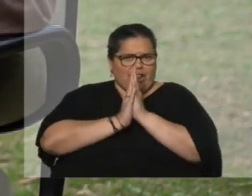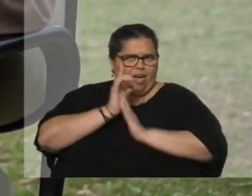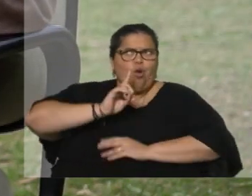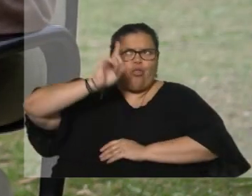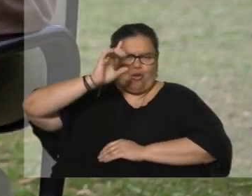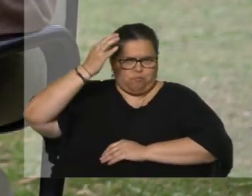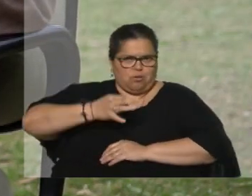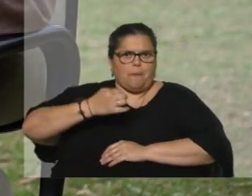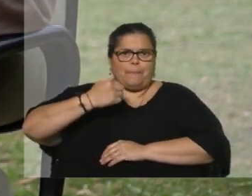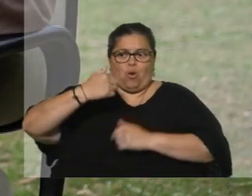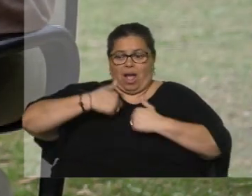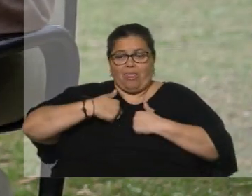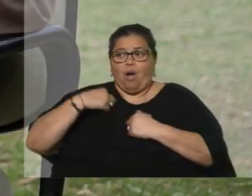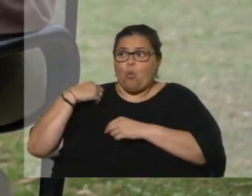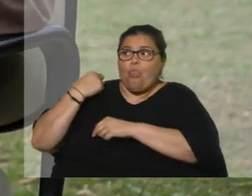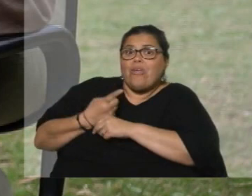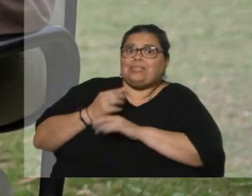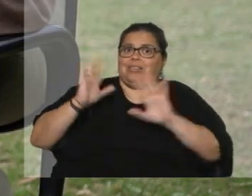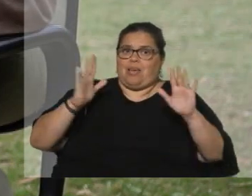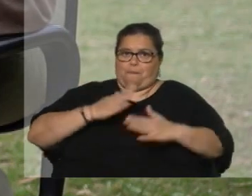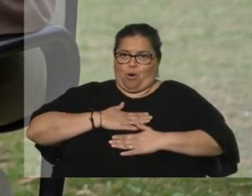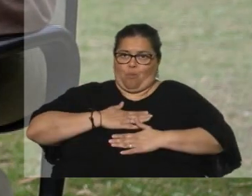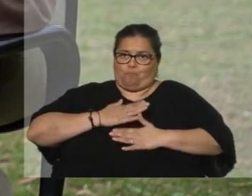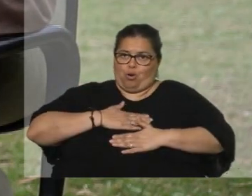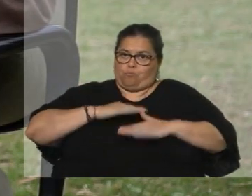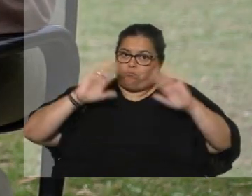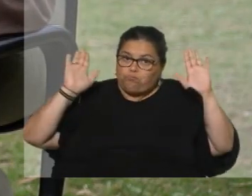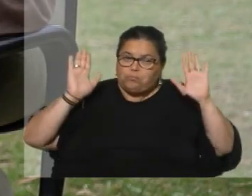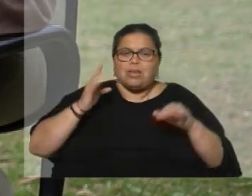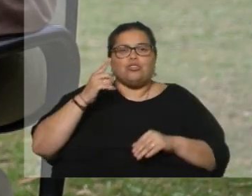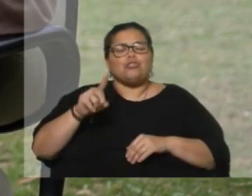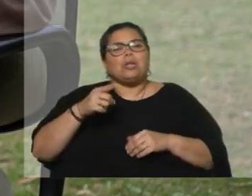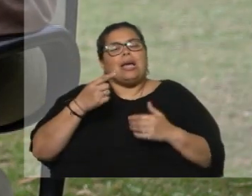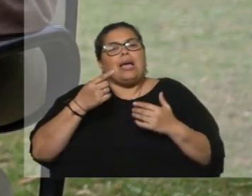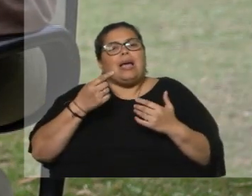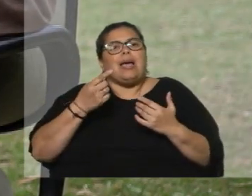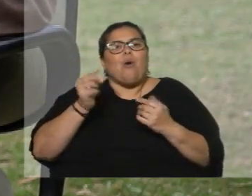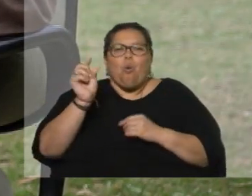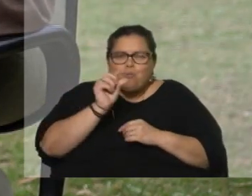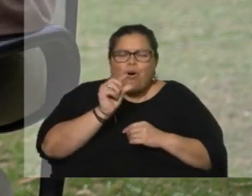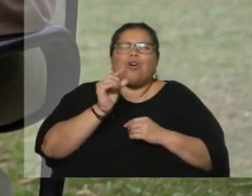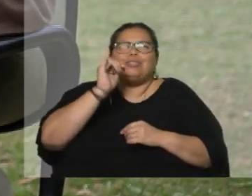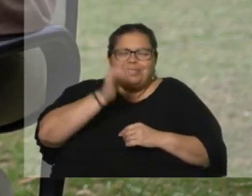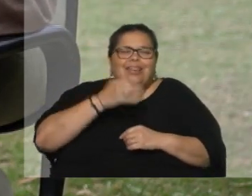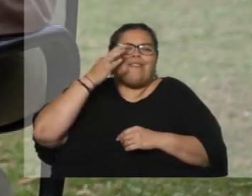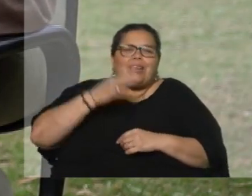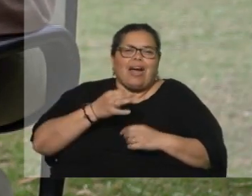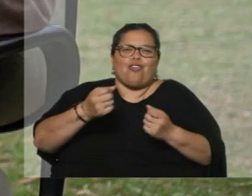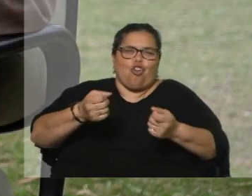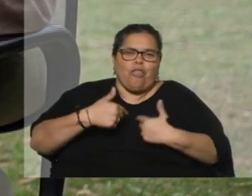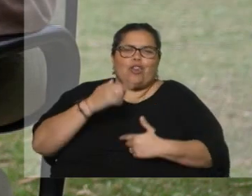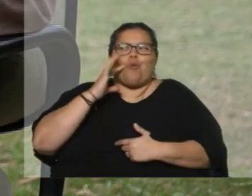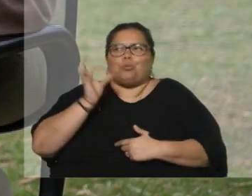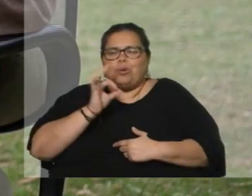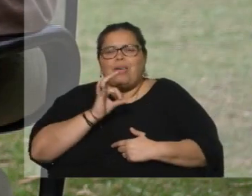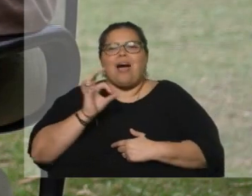albedrío. Que si decidimos, decidimos nosotros mal. En parte sí, no hemos tenido oportunidades, no hemos